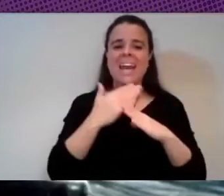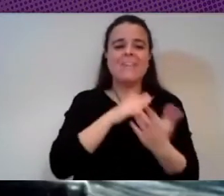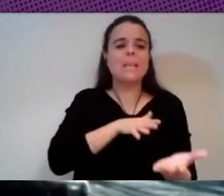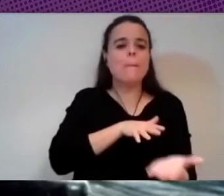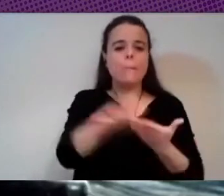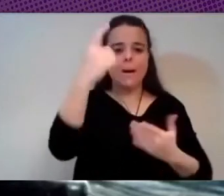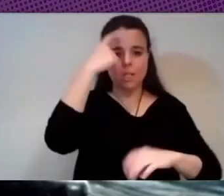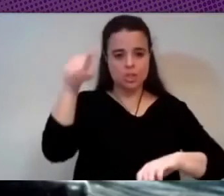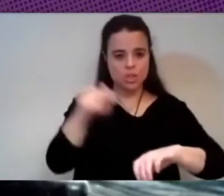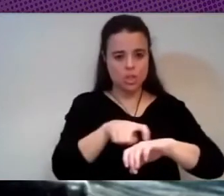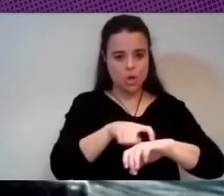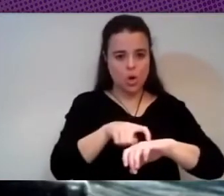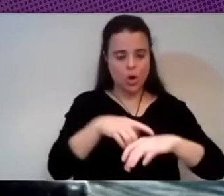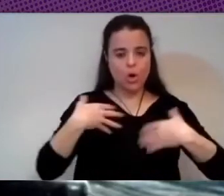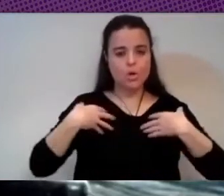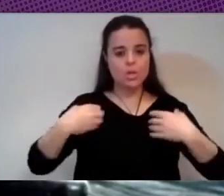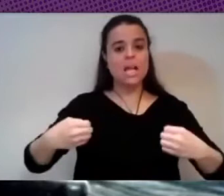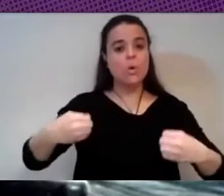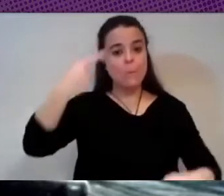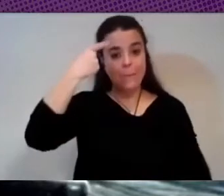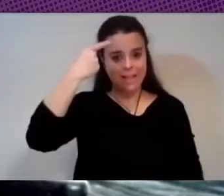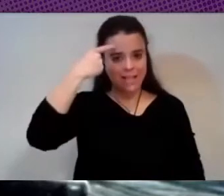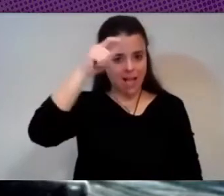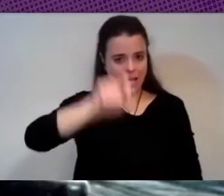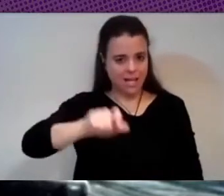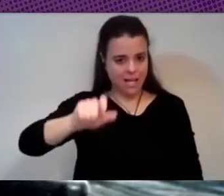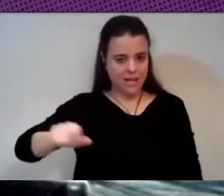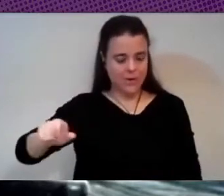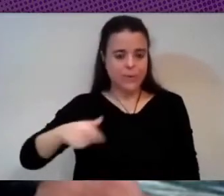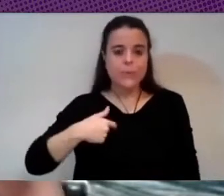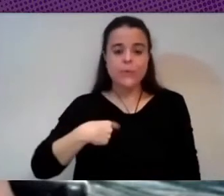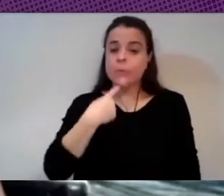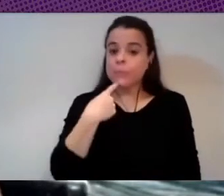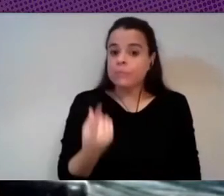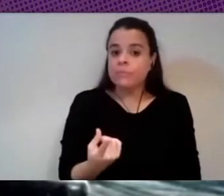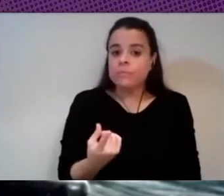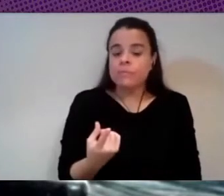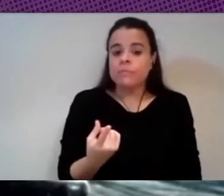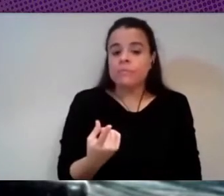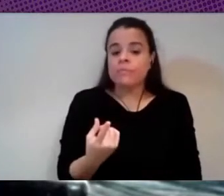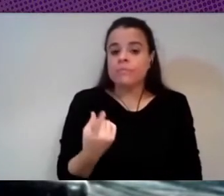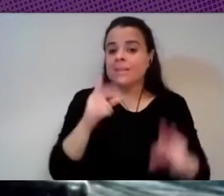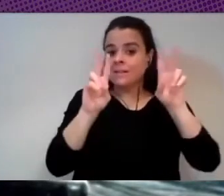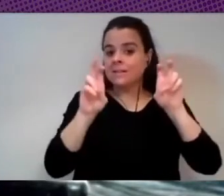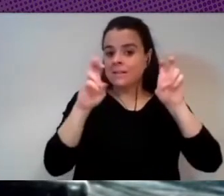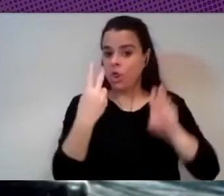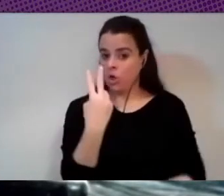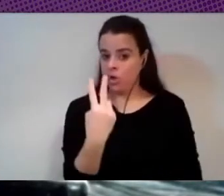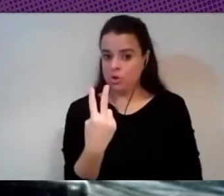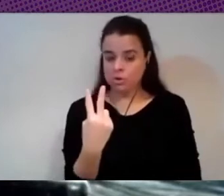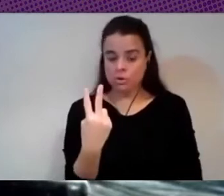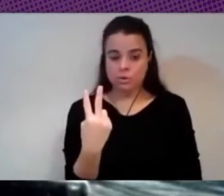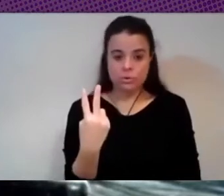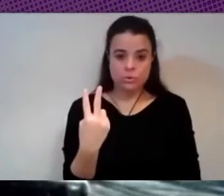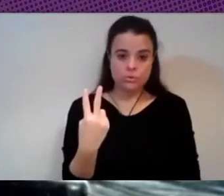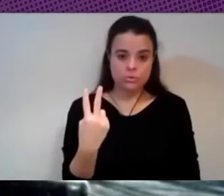de las personas entonces yo diría que son dos dos cuestiones está está las